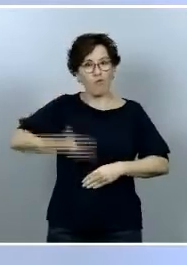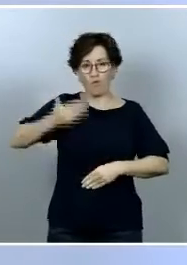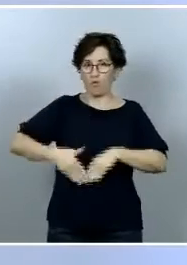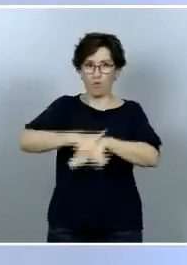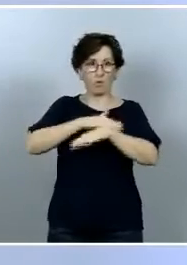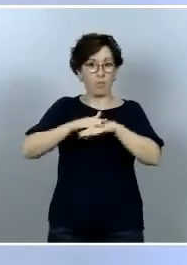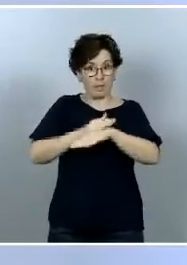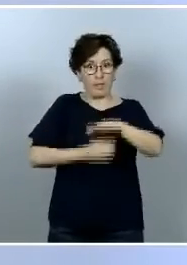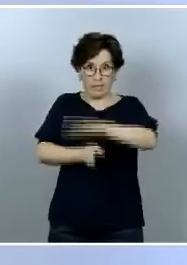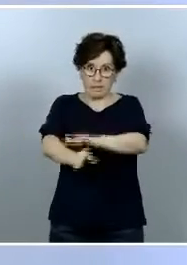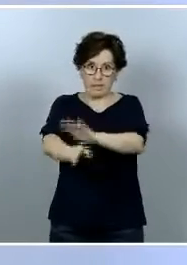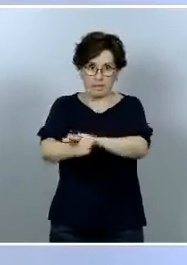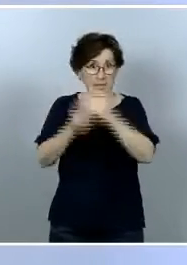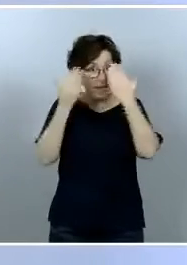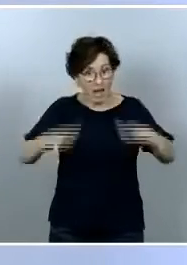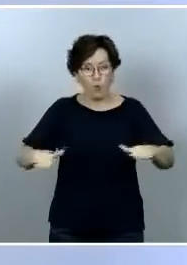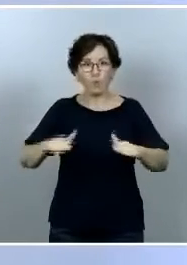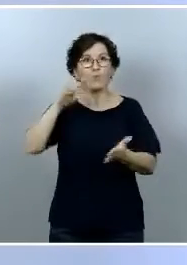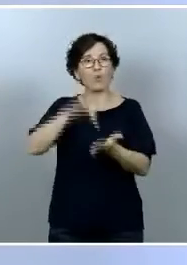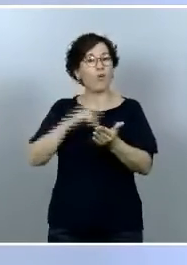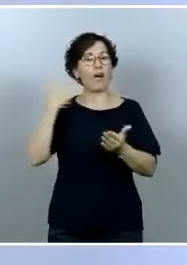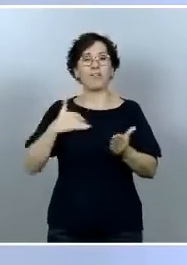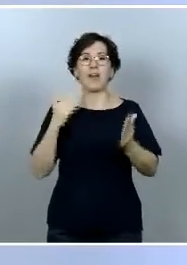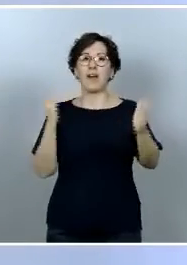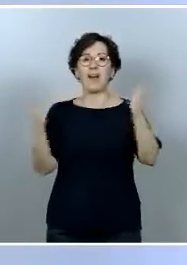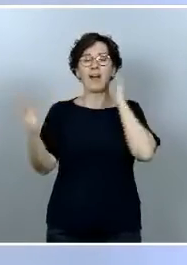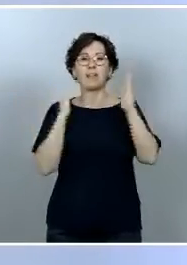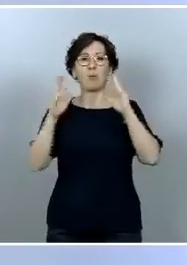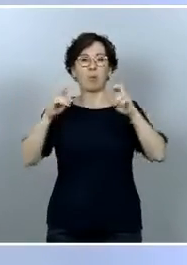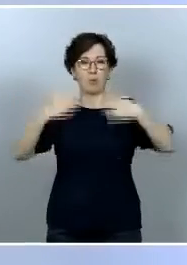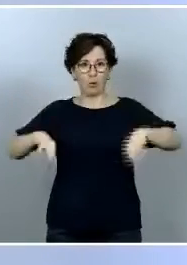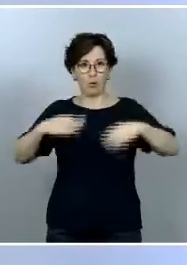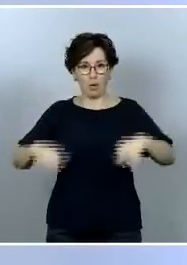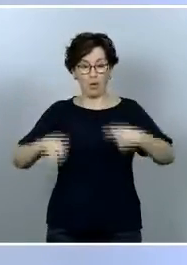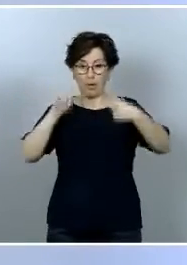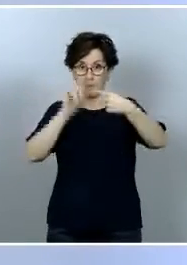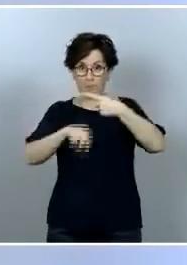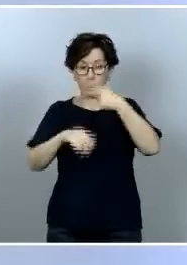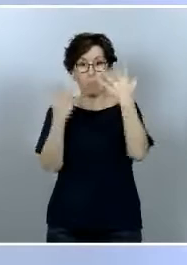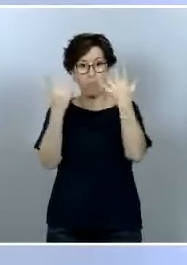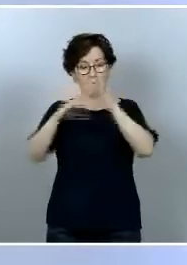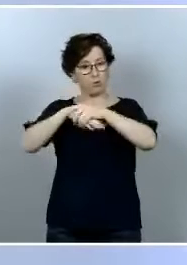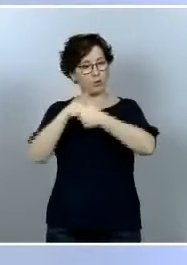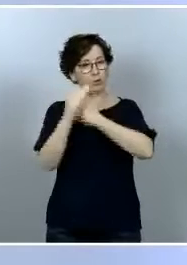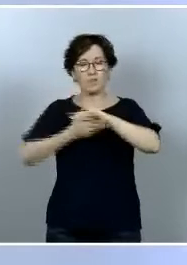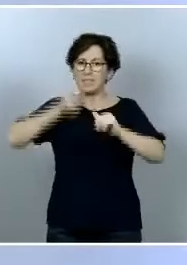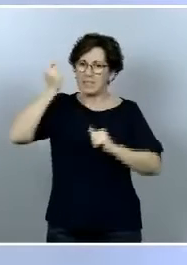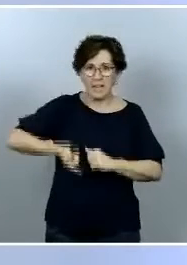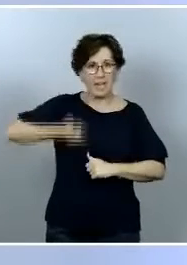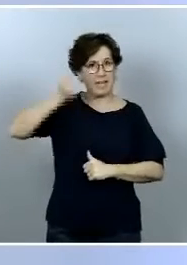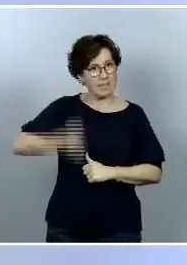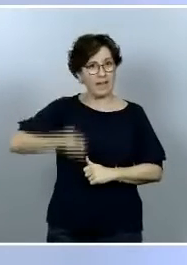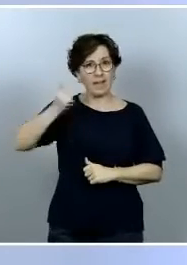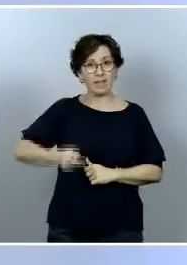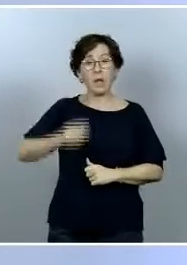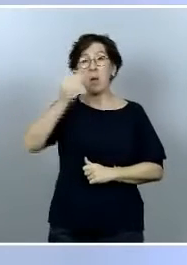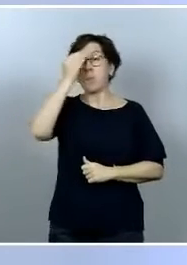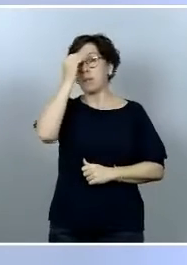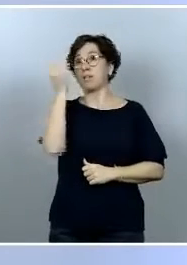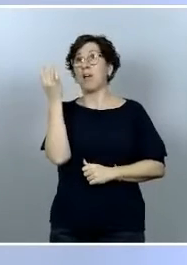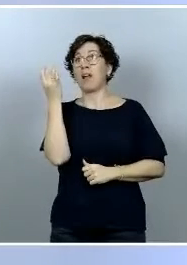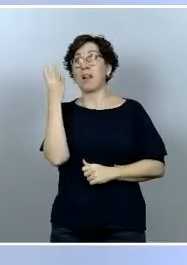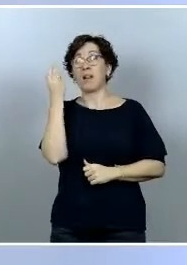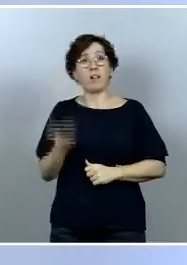vigentes en la etapa de nueva normalidad el lavado de manos constante que por baladí que parezca es o por banal que parezca es